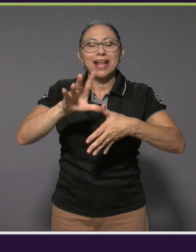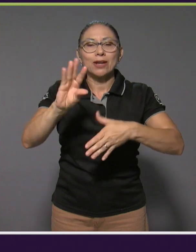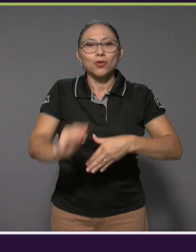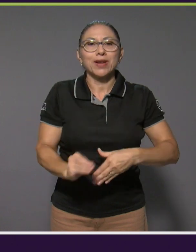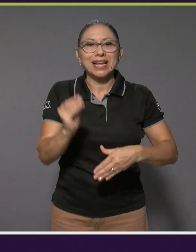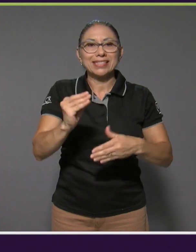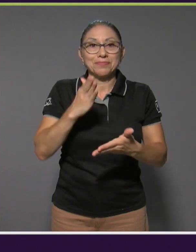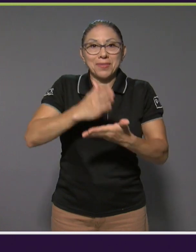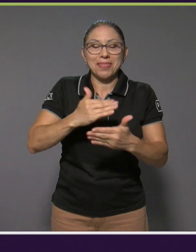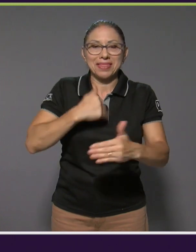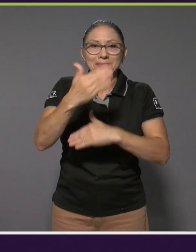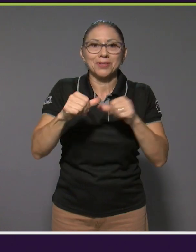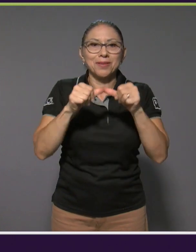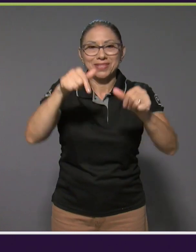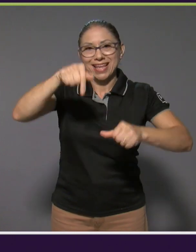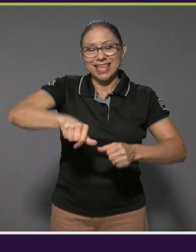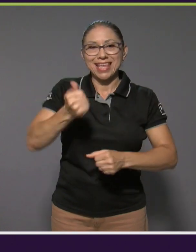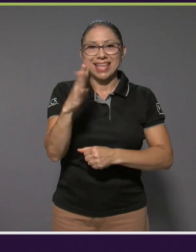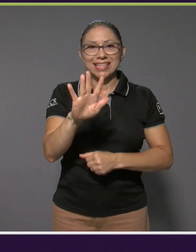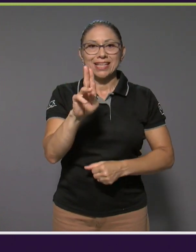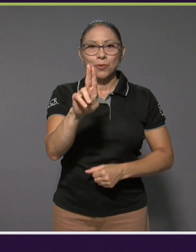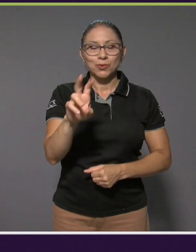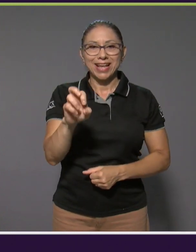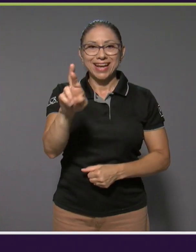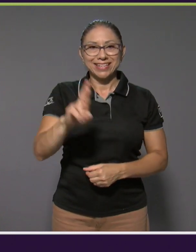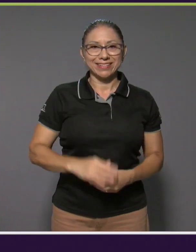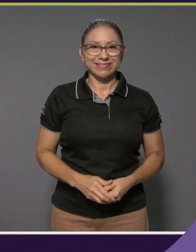y en breve estaremos de regreso aquí en 15 UCR.